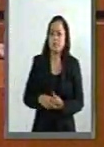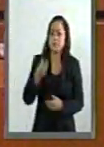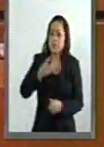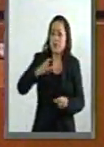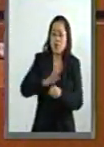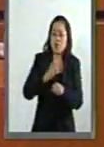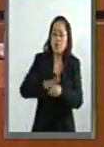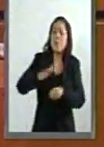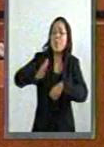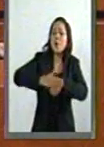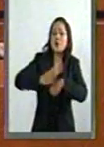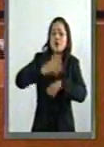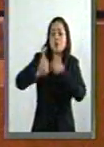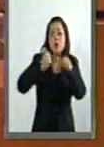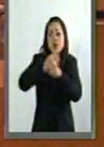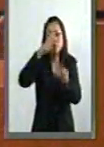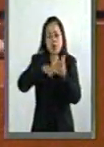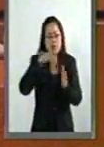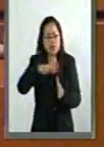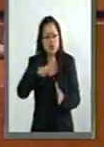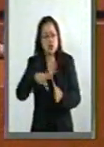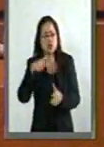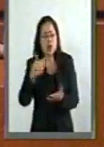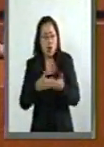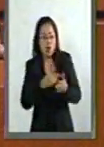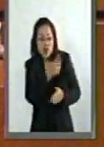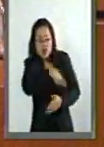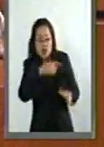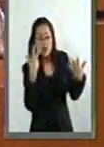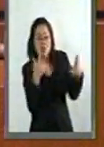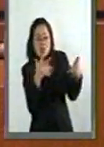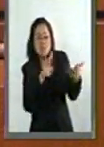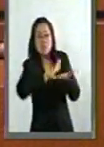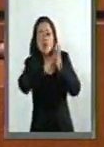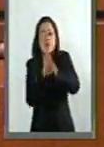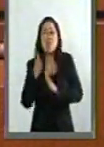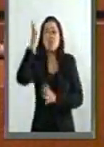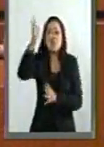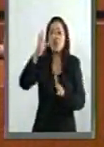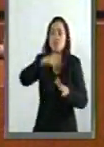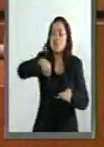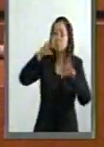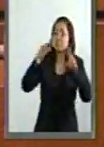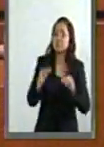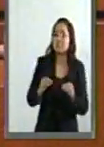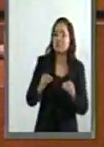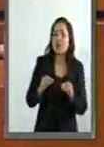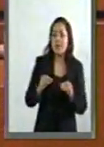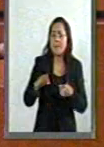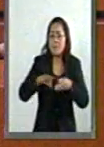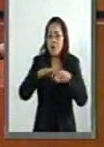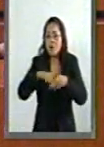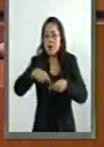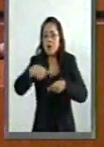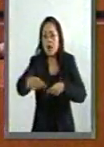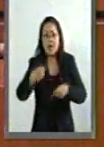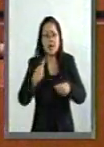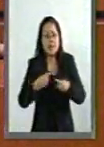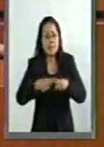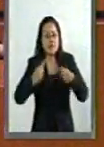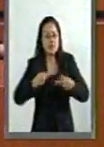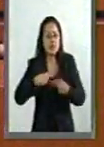será en 2018 y los que hoy aplauden guardarán silencio. Está cerca la hora de los indignados.